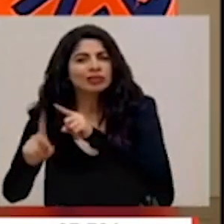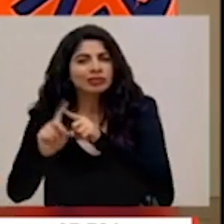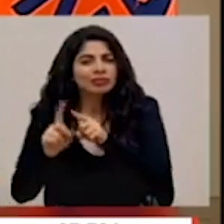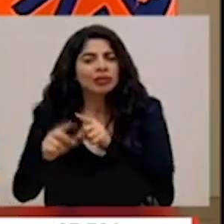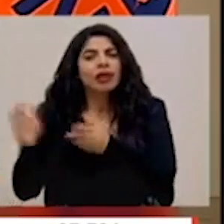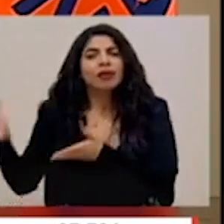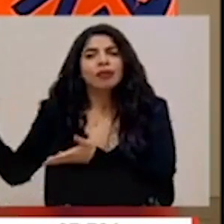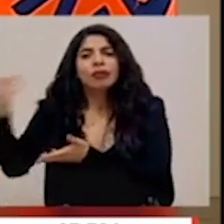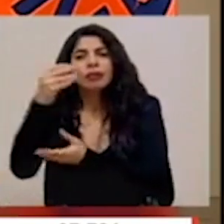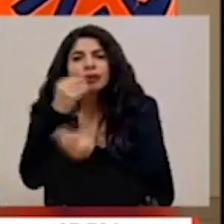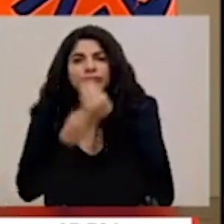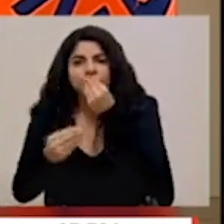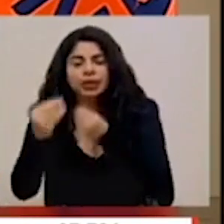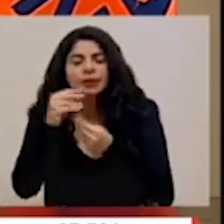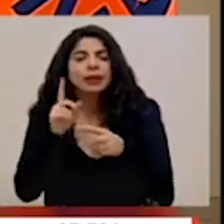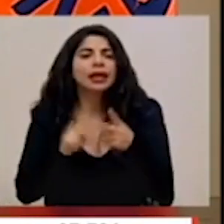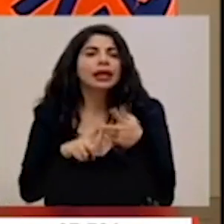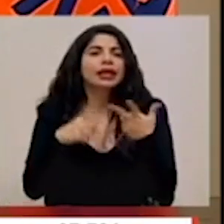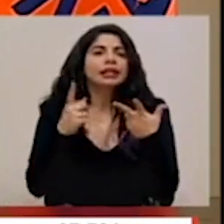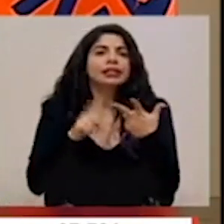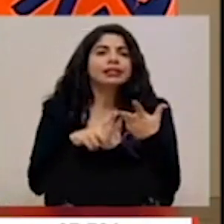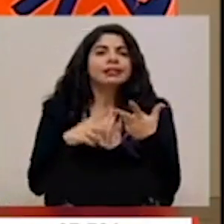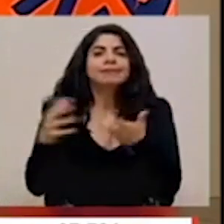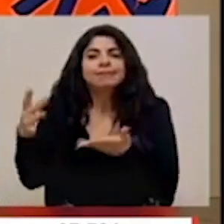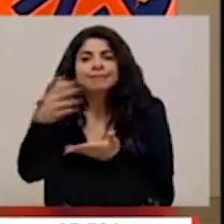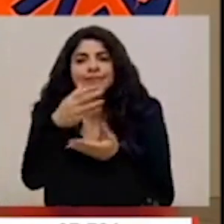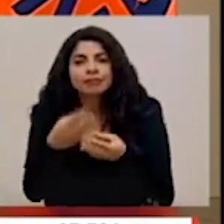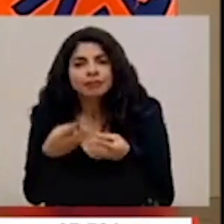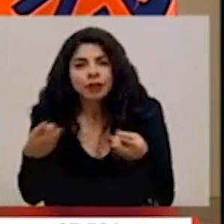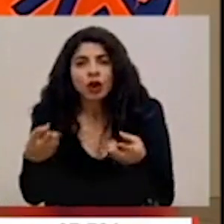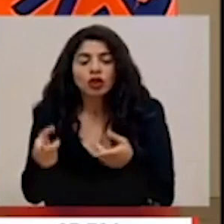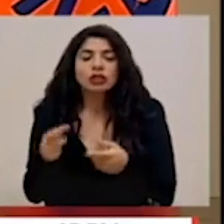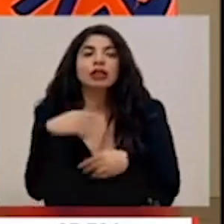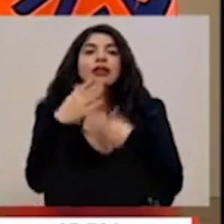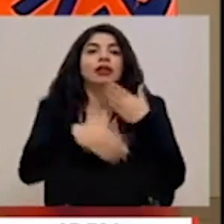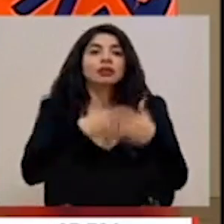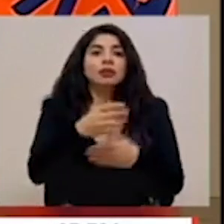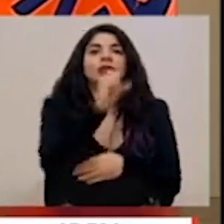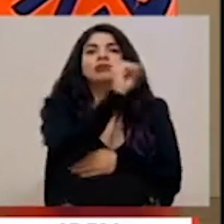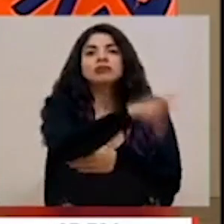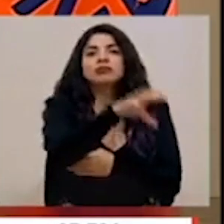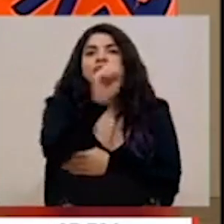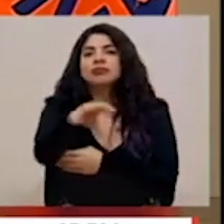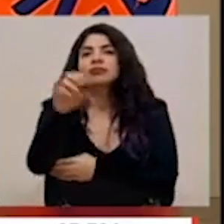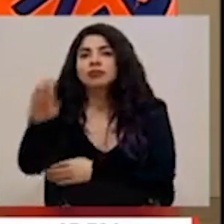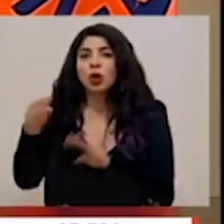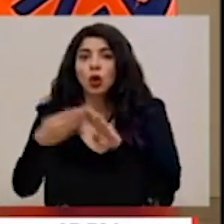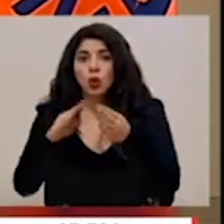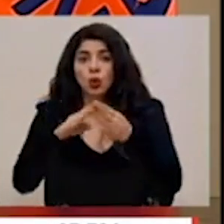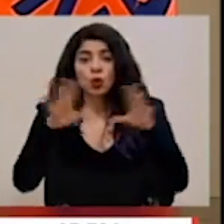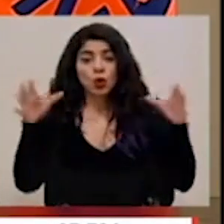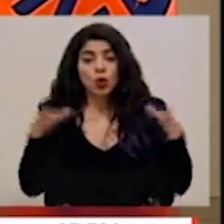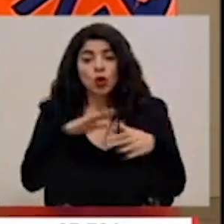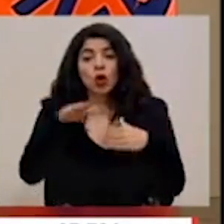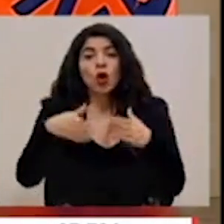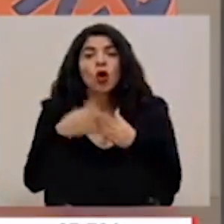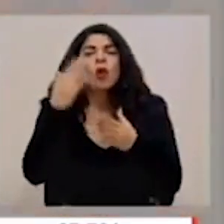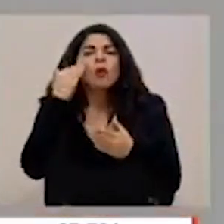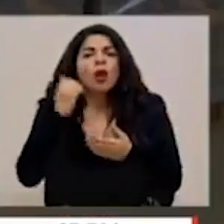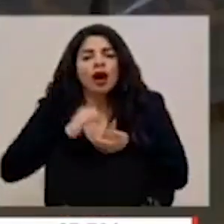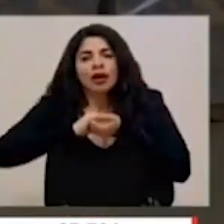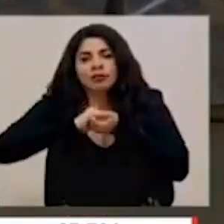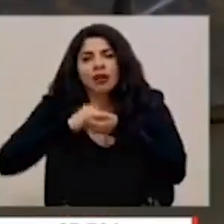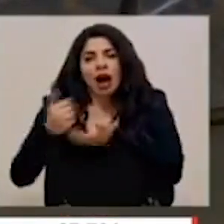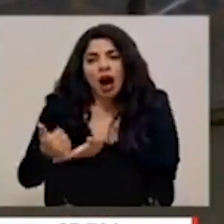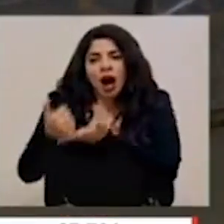recolección de víveres, de recolección de recursos que distribuyen en comunidades específicas, todo esto en el marco de un convenio que nos permite